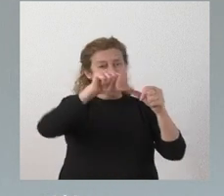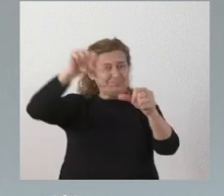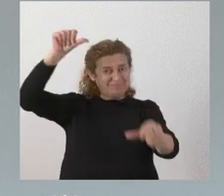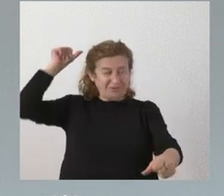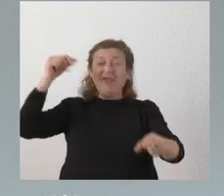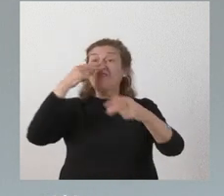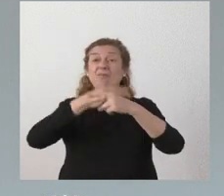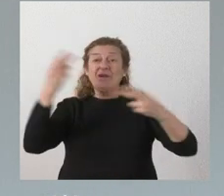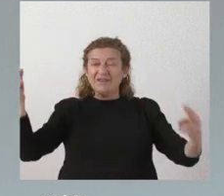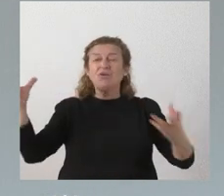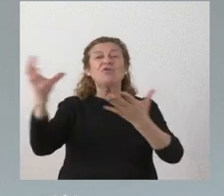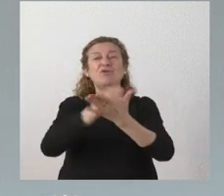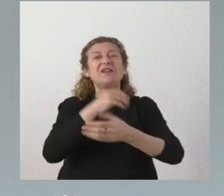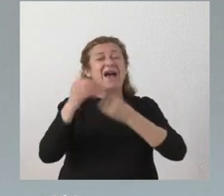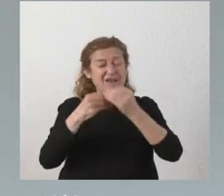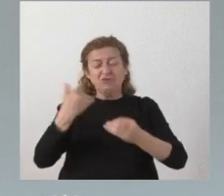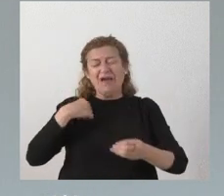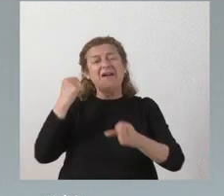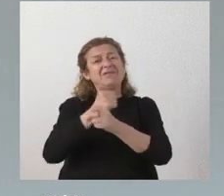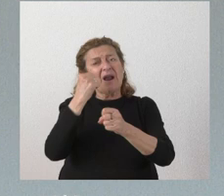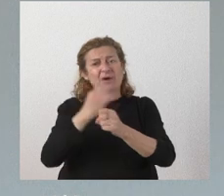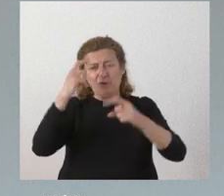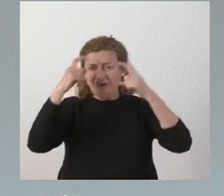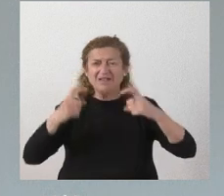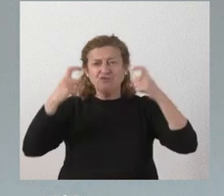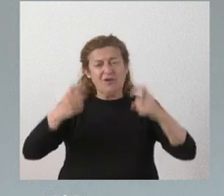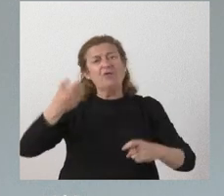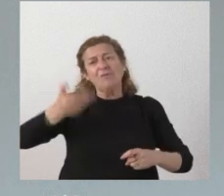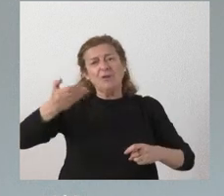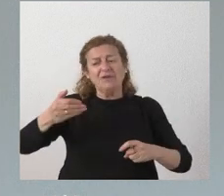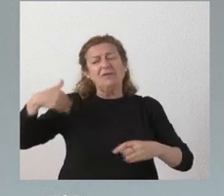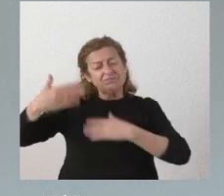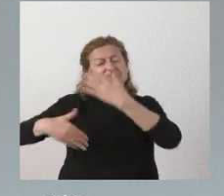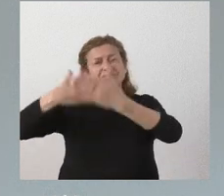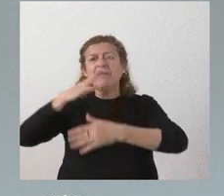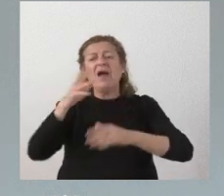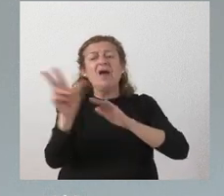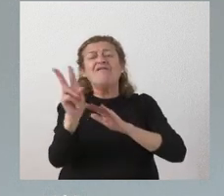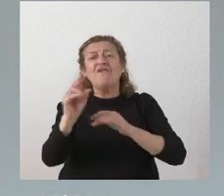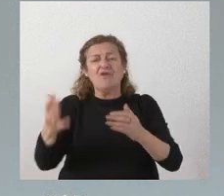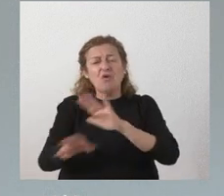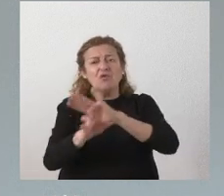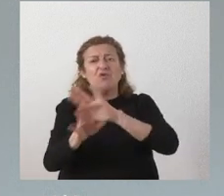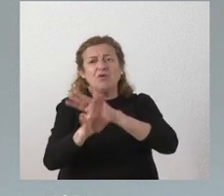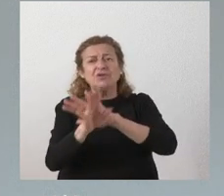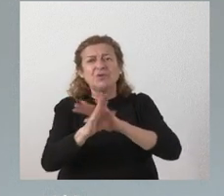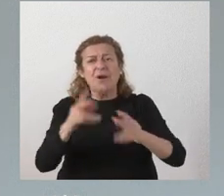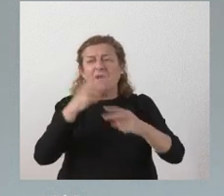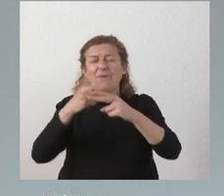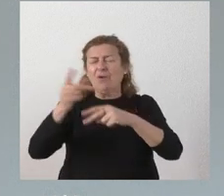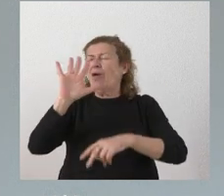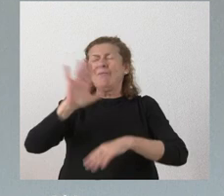que han llevado un trabajo y un esfuerzo fundamental en aras a mantener vivo el cine